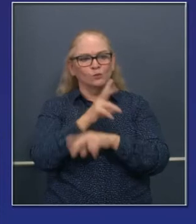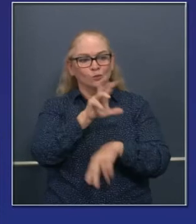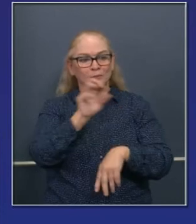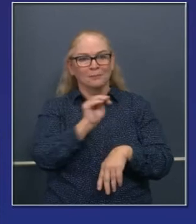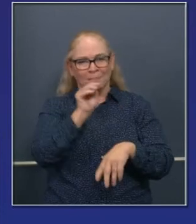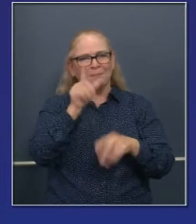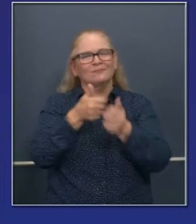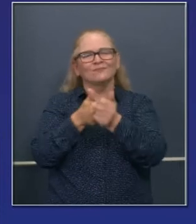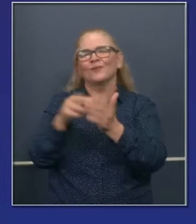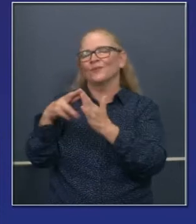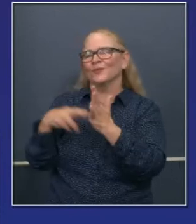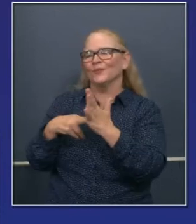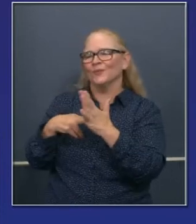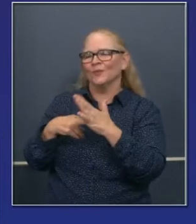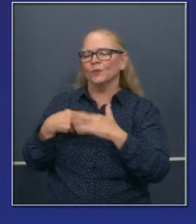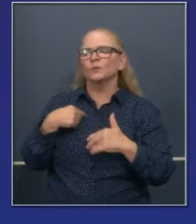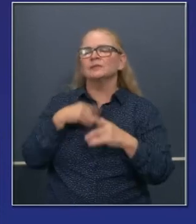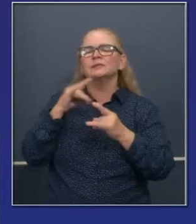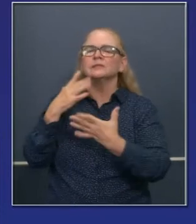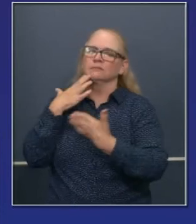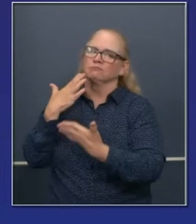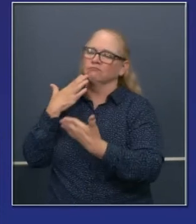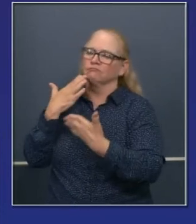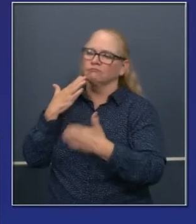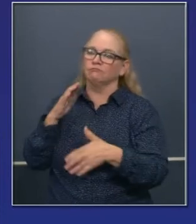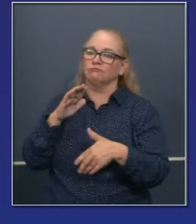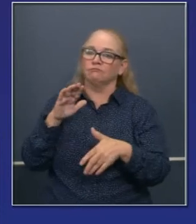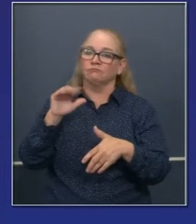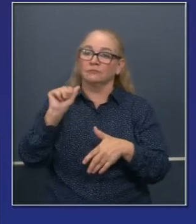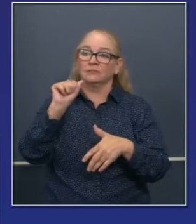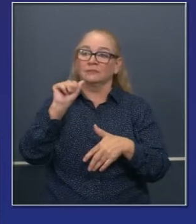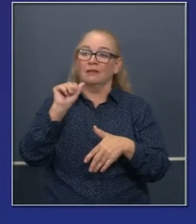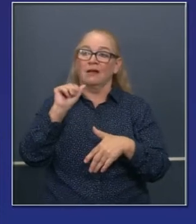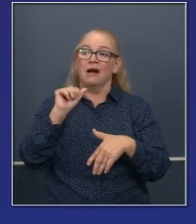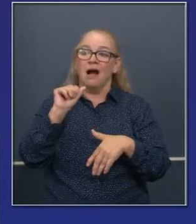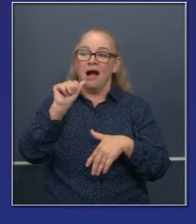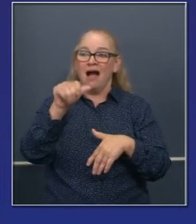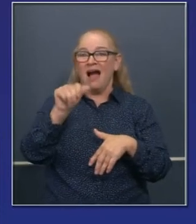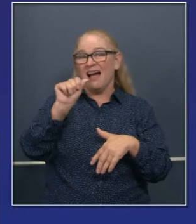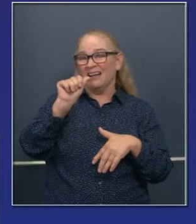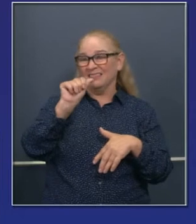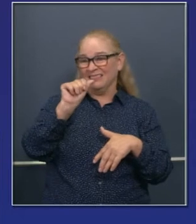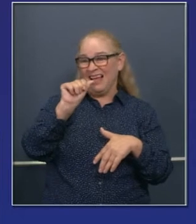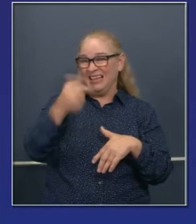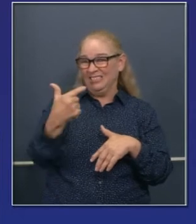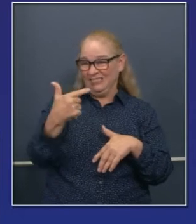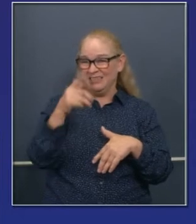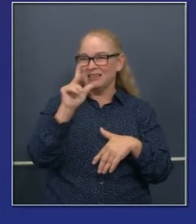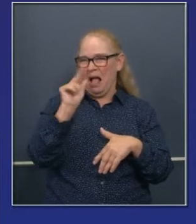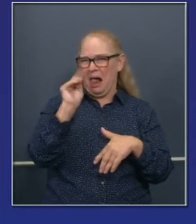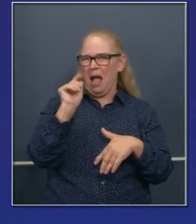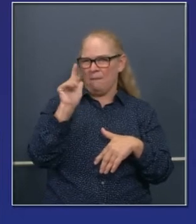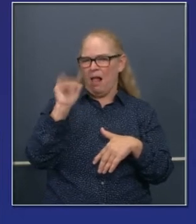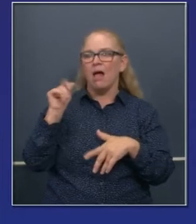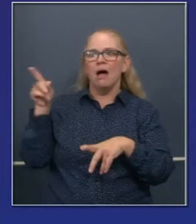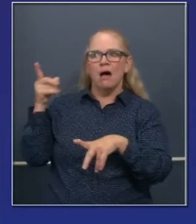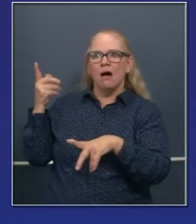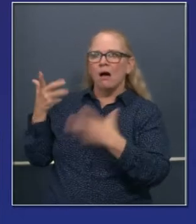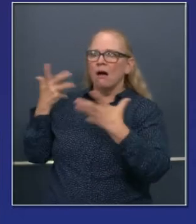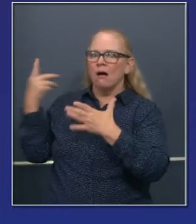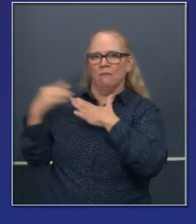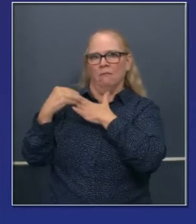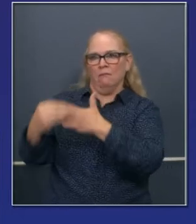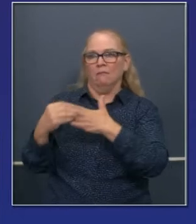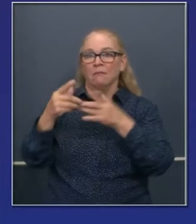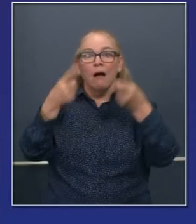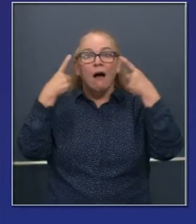Y Kamala Harris, que en aquel momento había sido la procuradora del Estado, quiero ayudarle a ella específicamente porque con su liderazgo en este espacio,